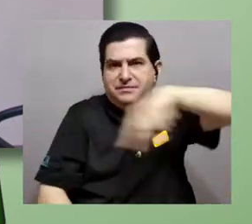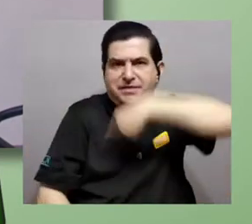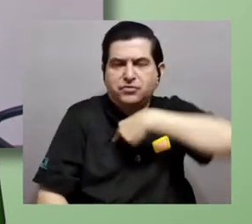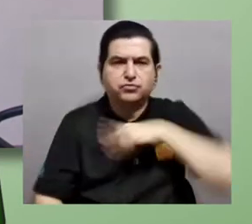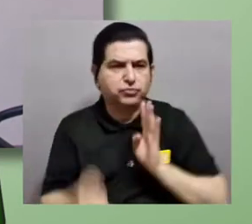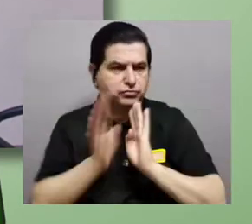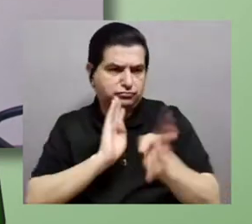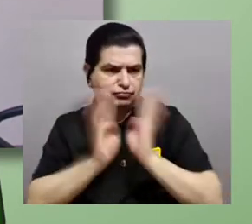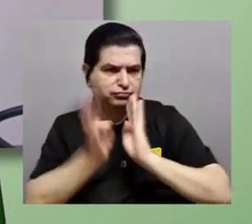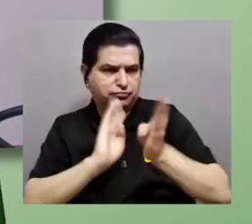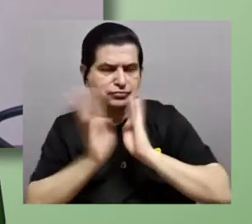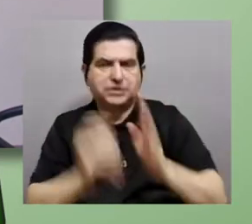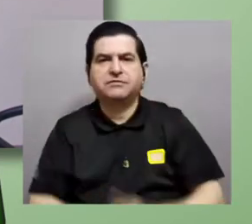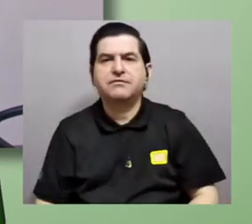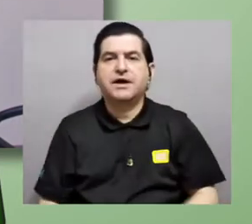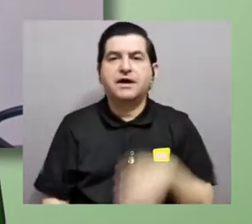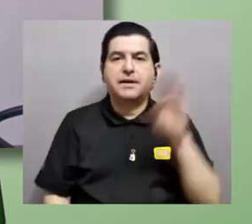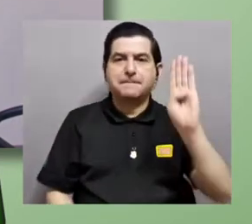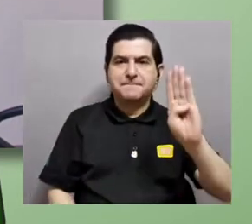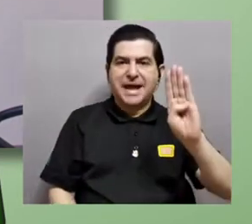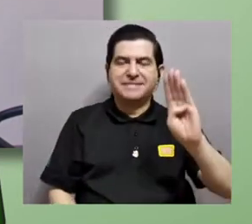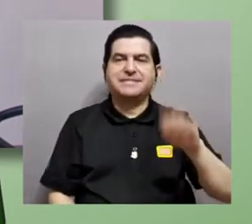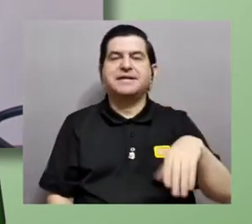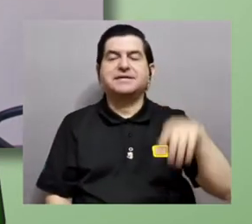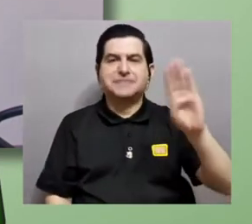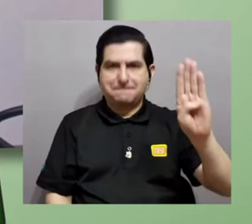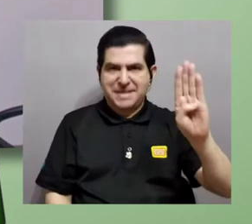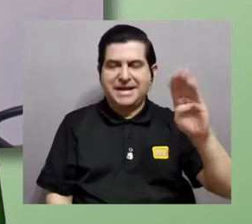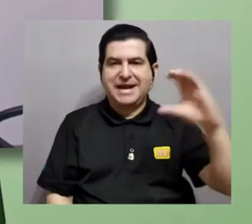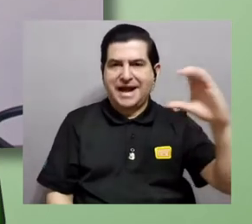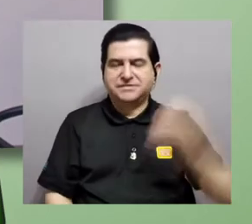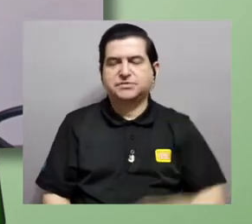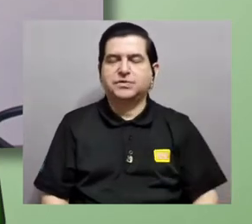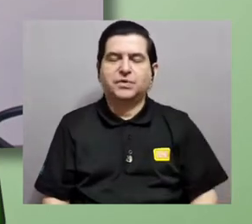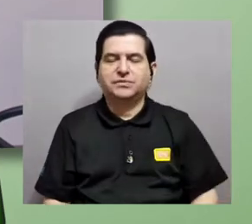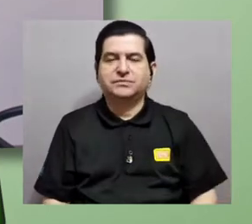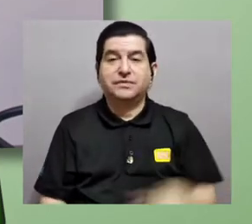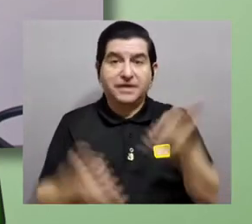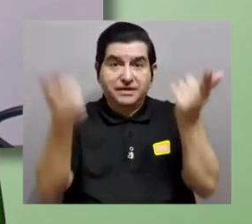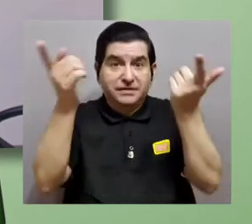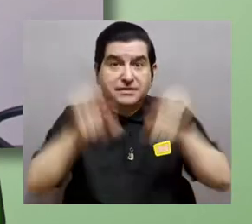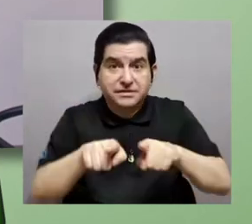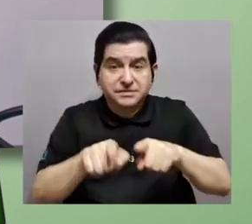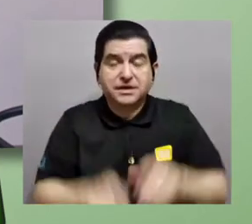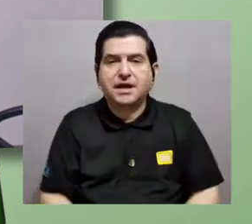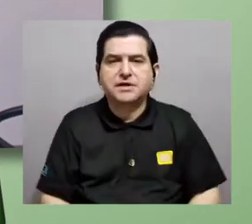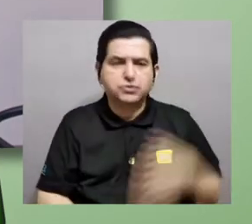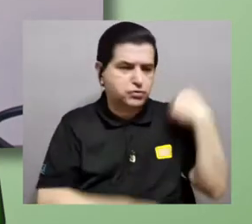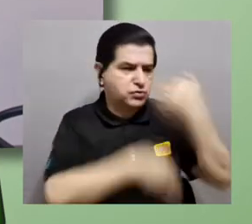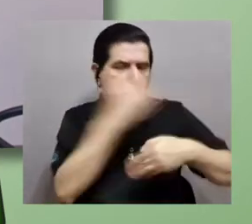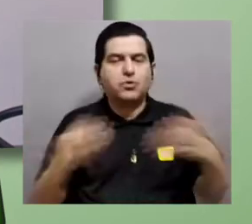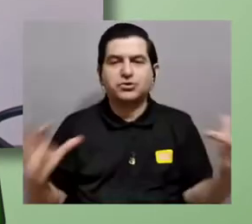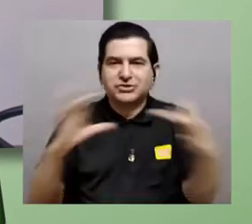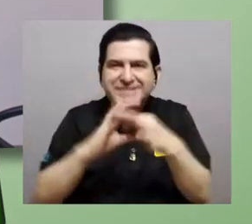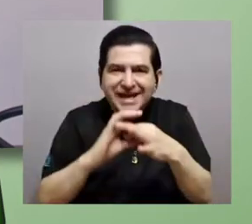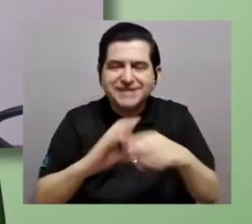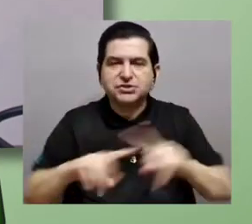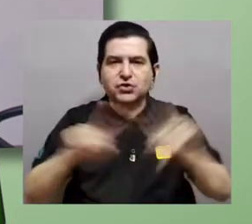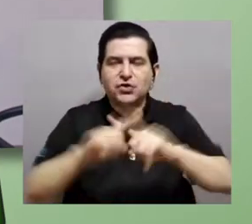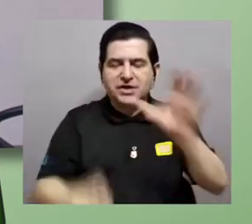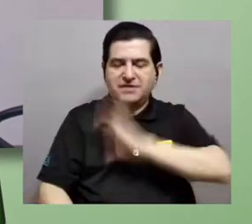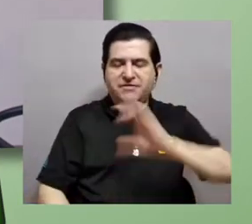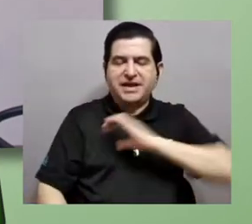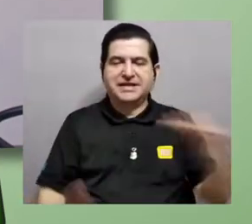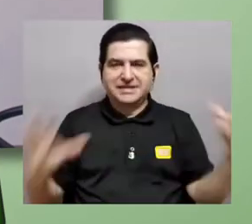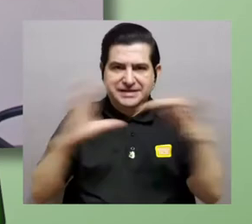a estar hablando con Beatriz Willink, que es justamente la evolución del sexo y las diferencias